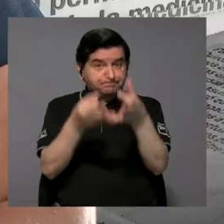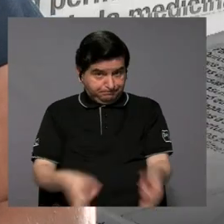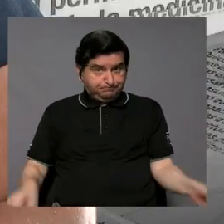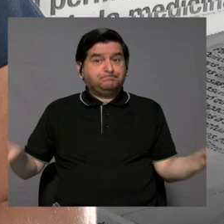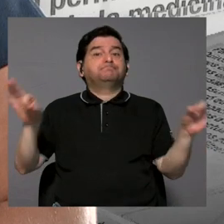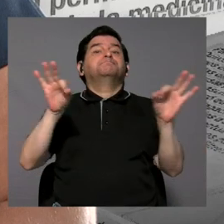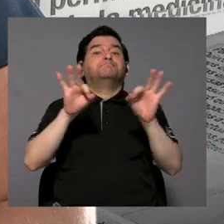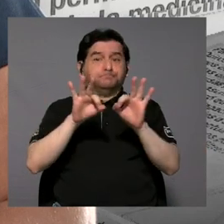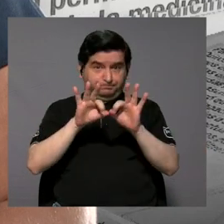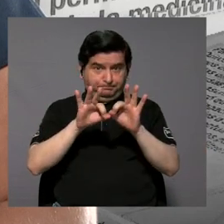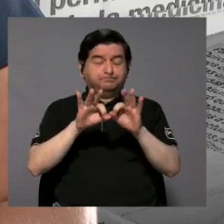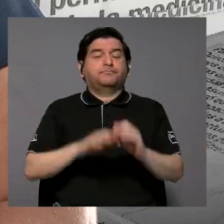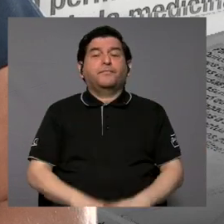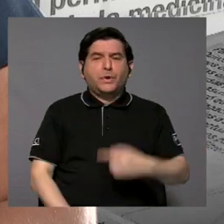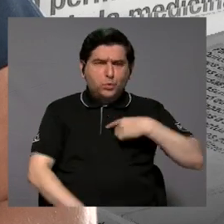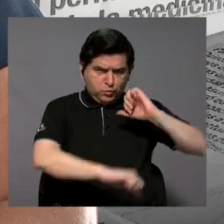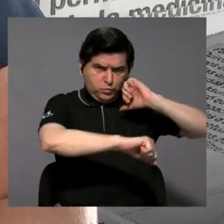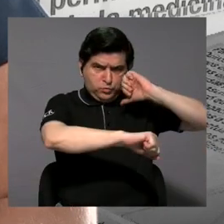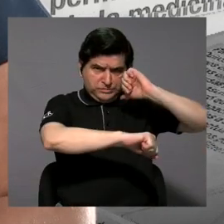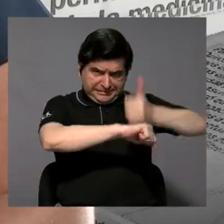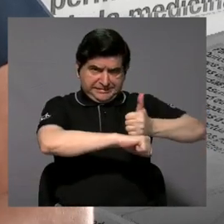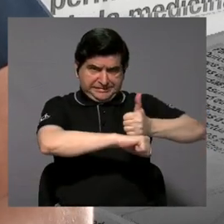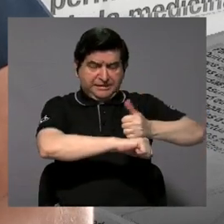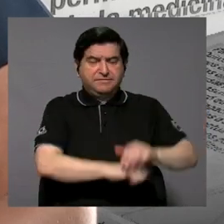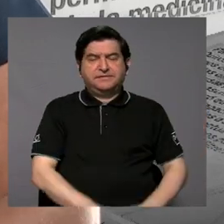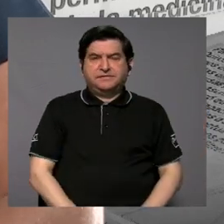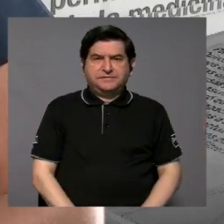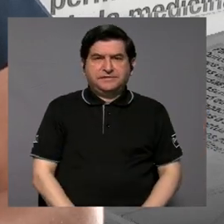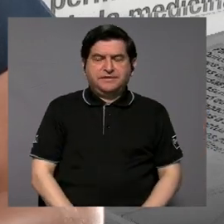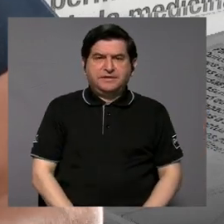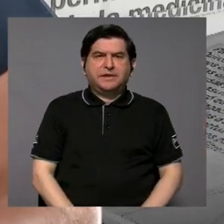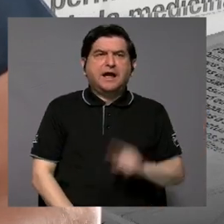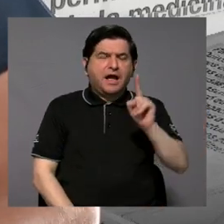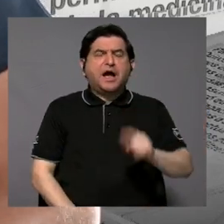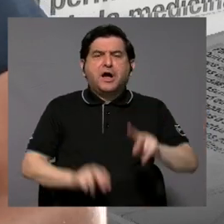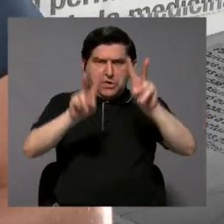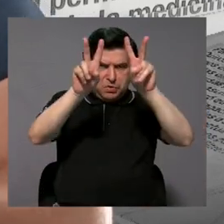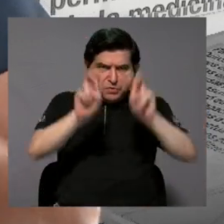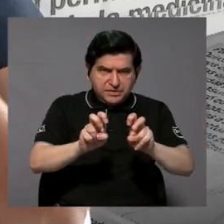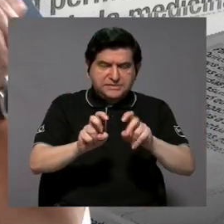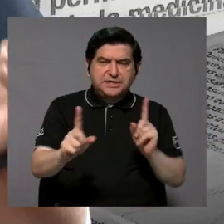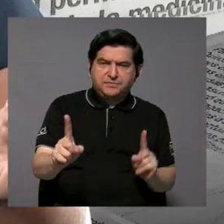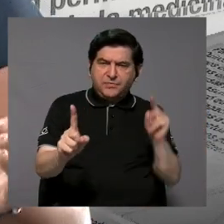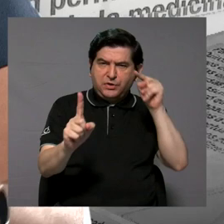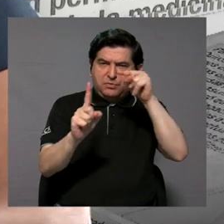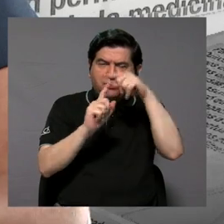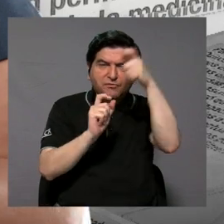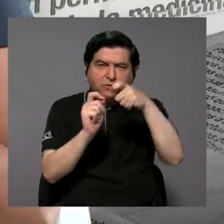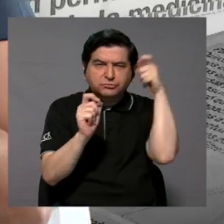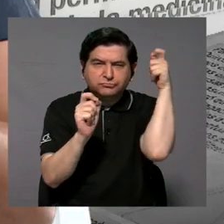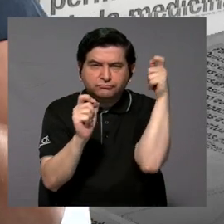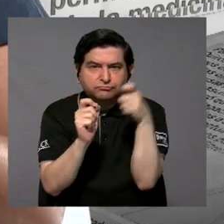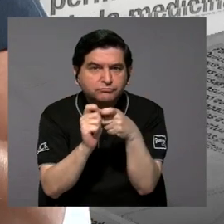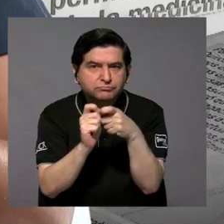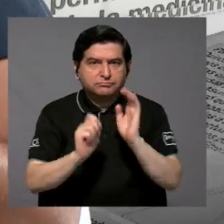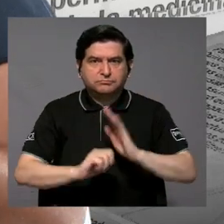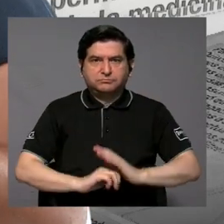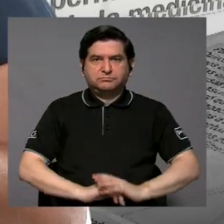muy importante, cuando uno establece, cuando se establece, pues vamos a hacer una prueba con una finalidad establecida,